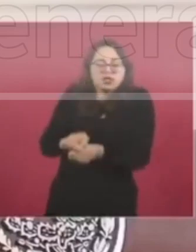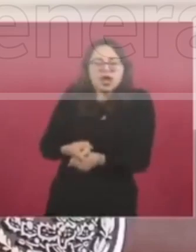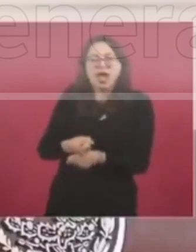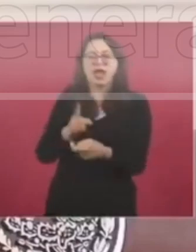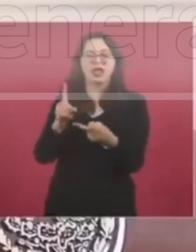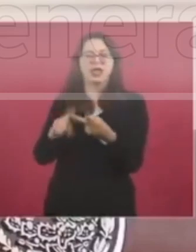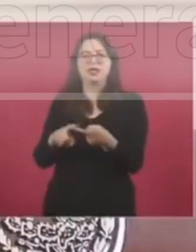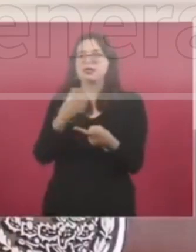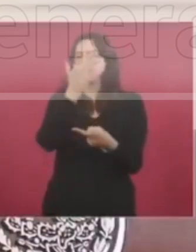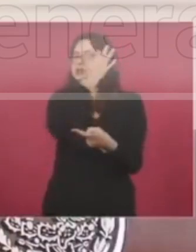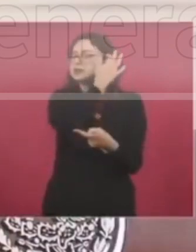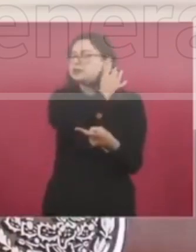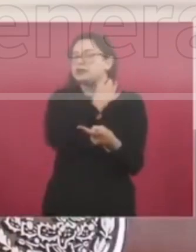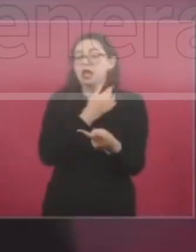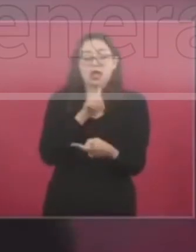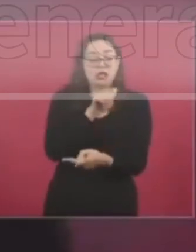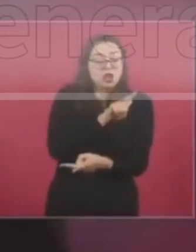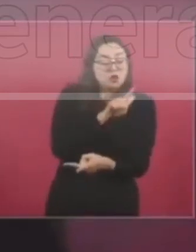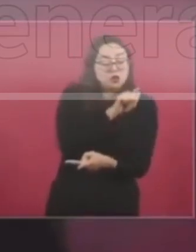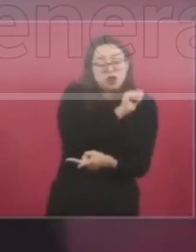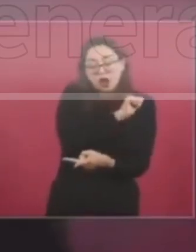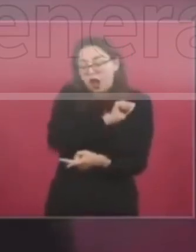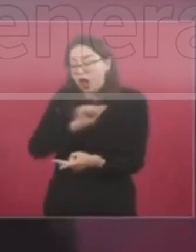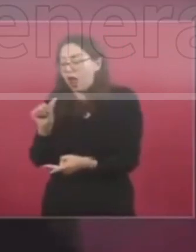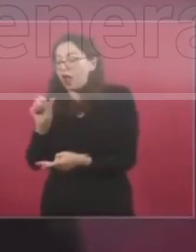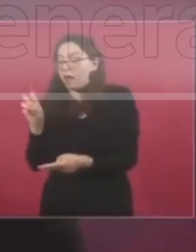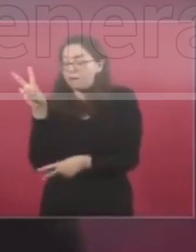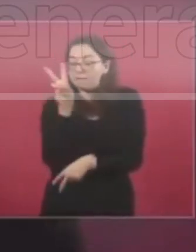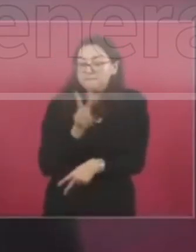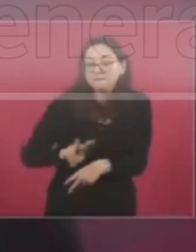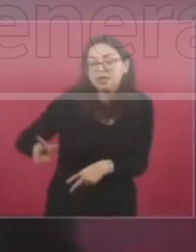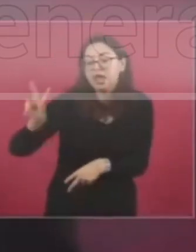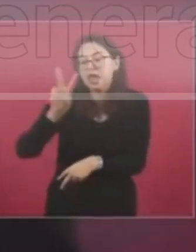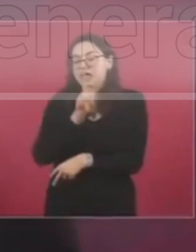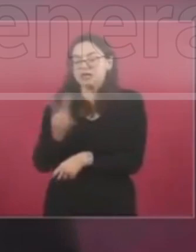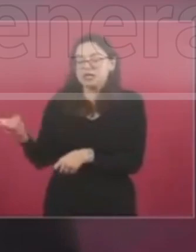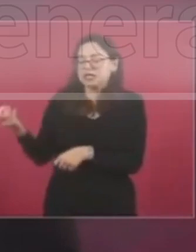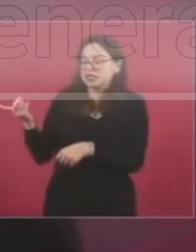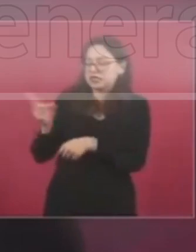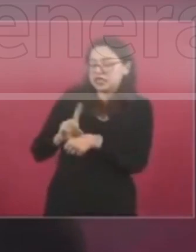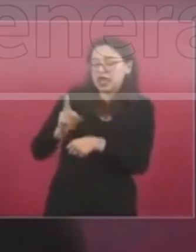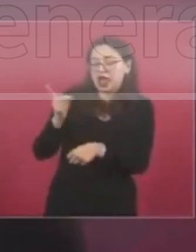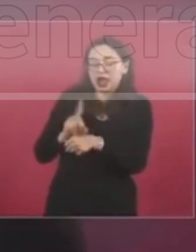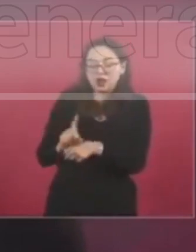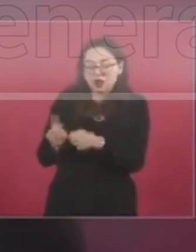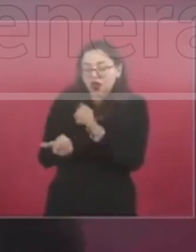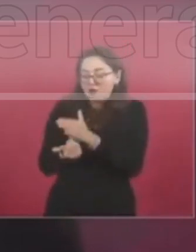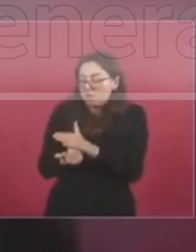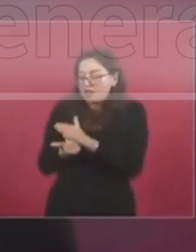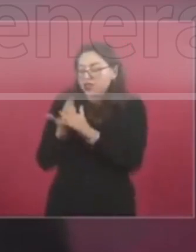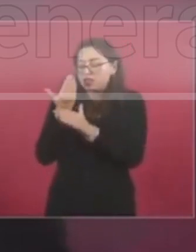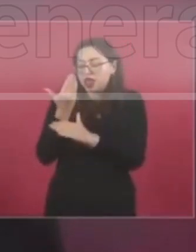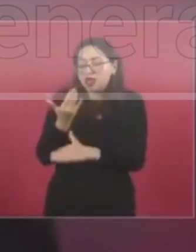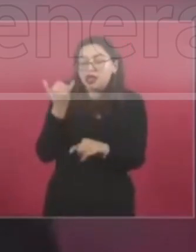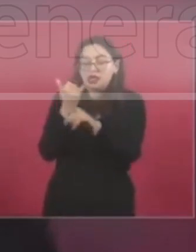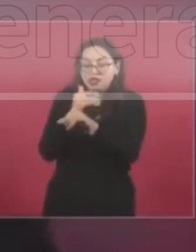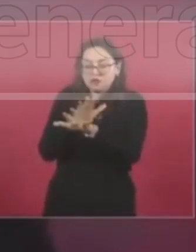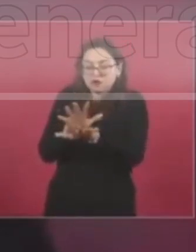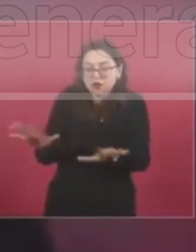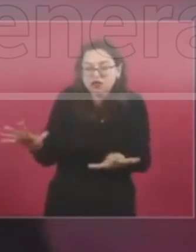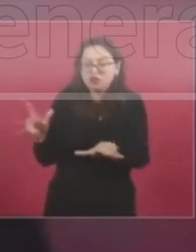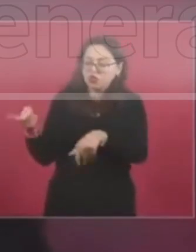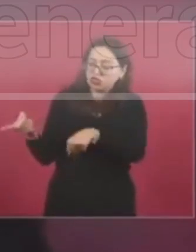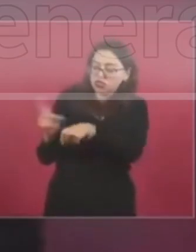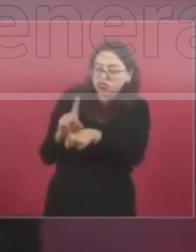recibido de lunes a viernes de seis a siete de la mañana el reporte